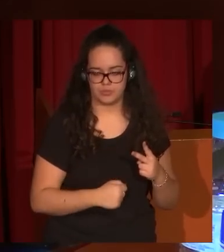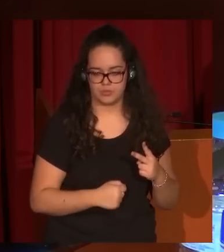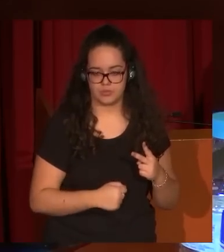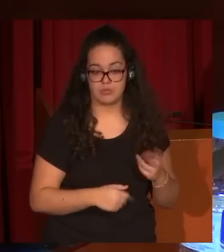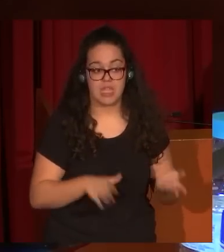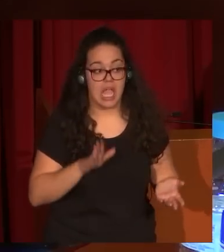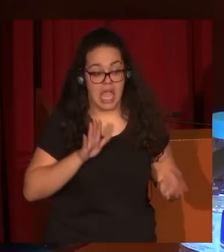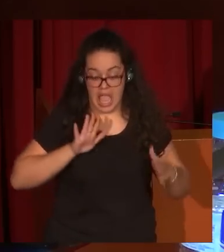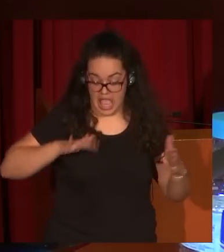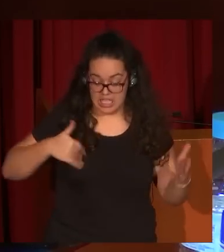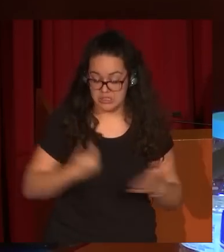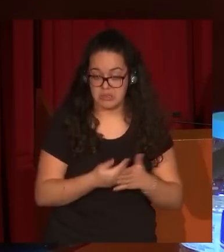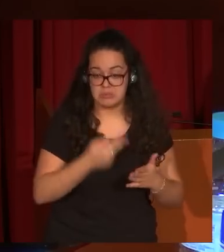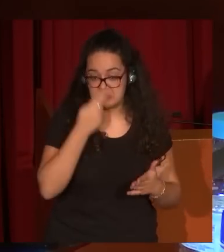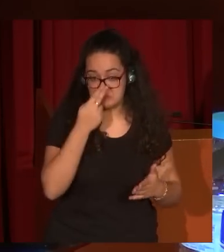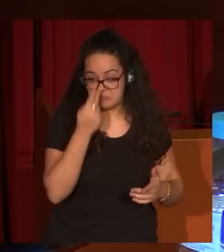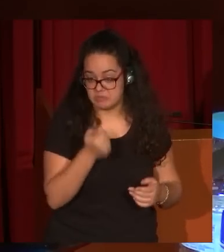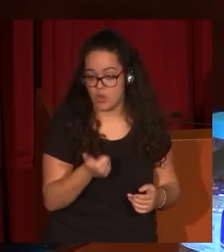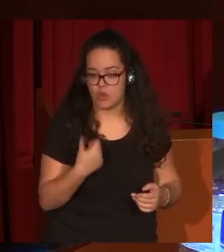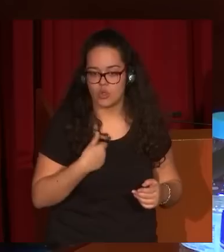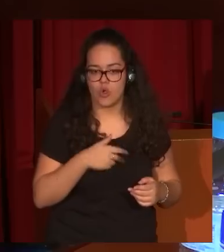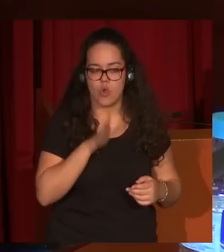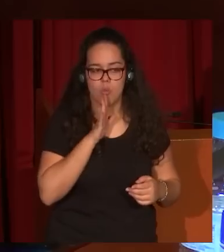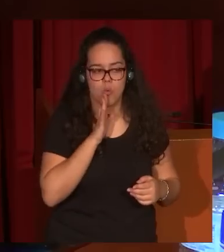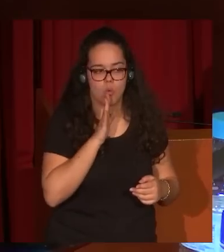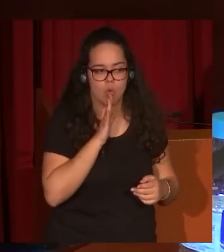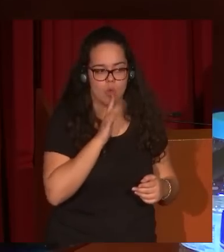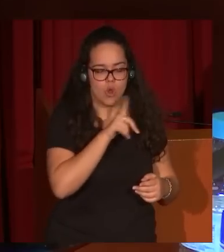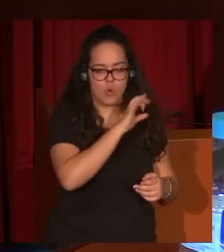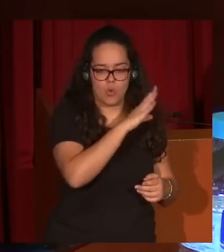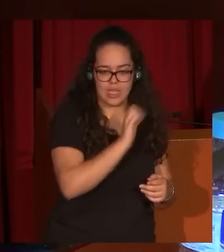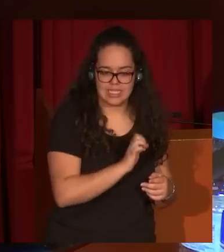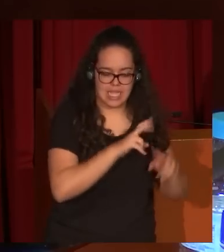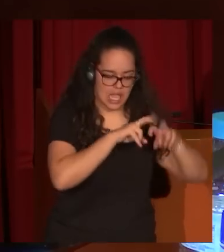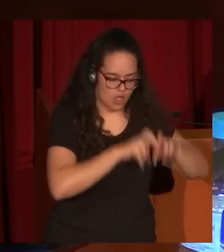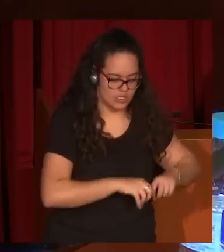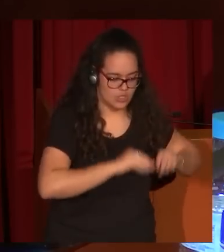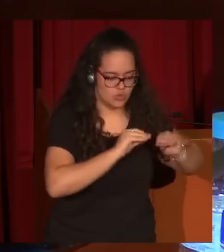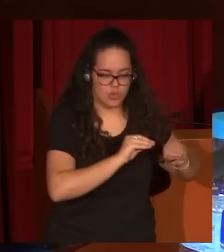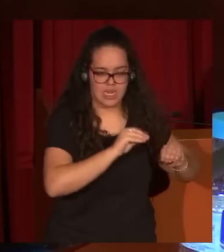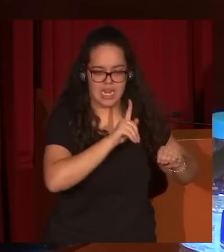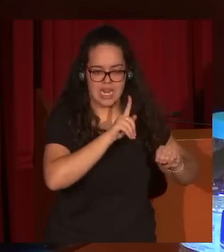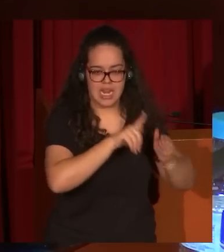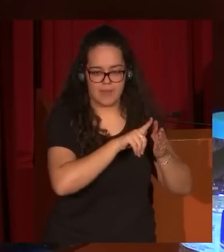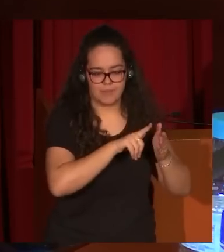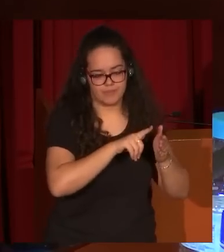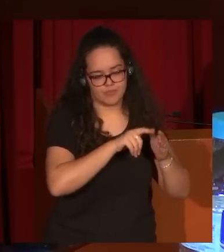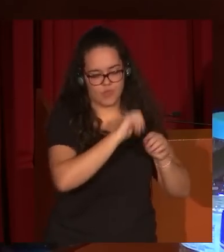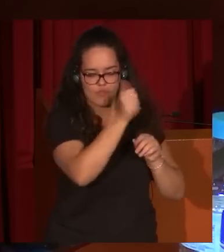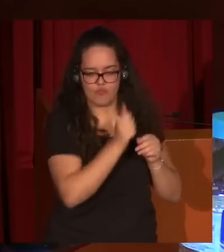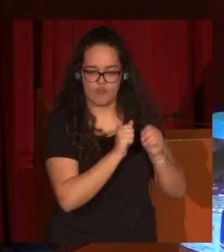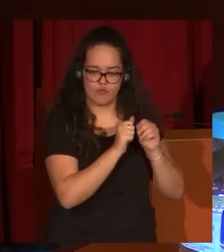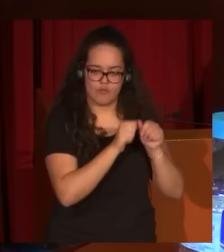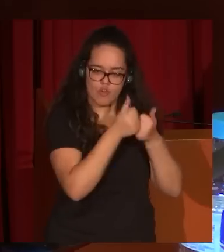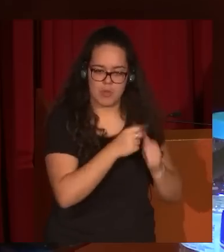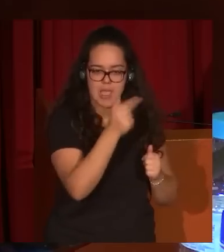considerado hasta ahora cómo Lucas ahonda en los lenguajes, en el lenguaje velazqueño, haciendo algo que luego van a hacer en